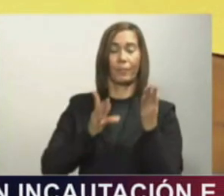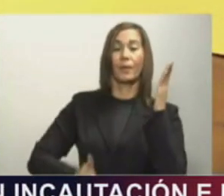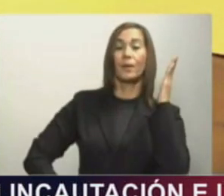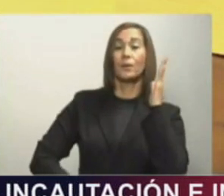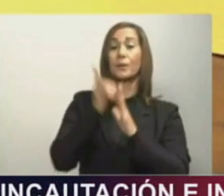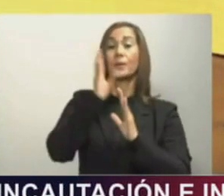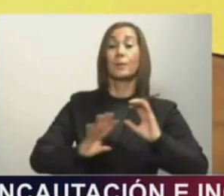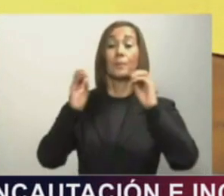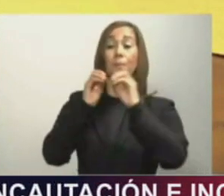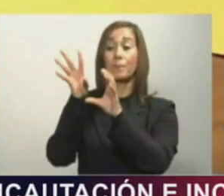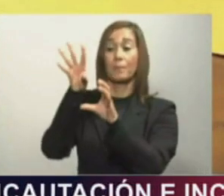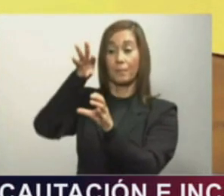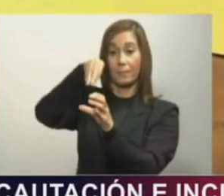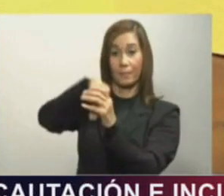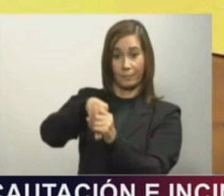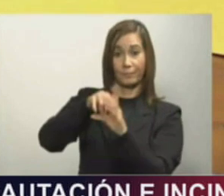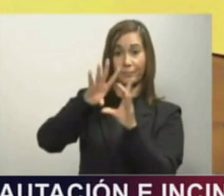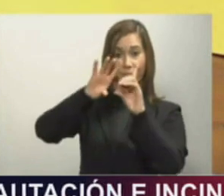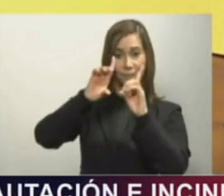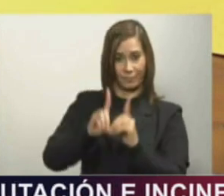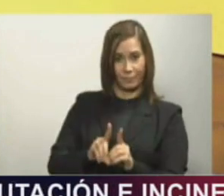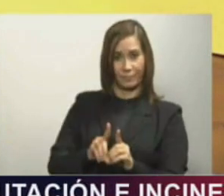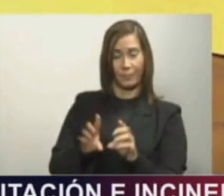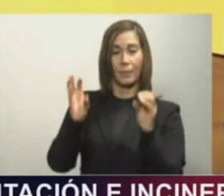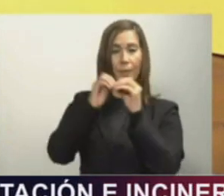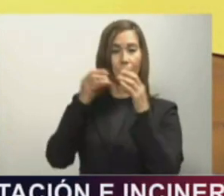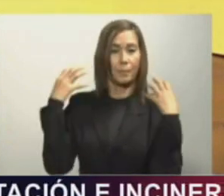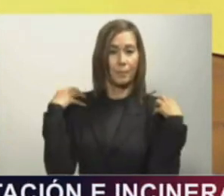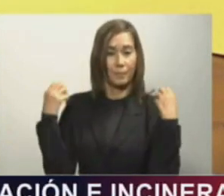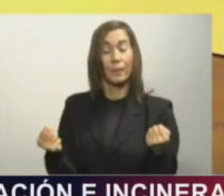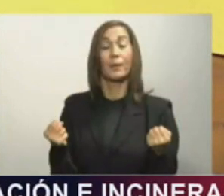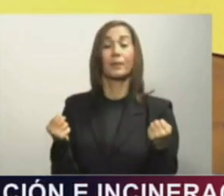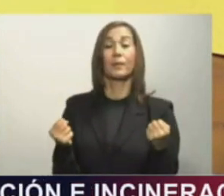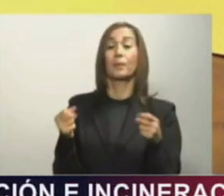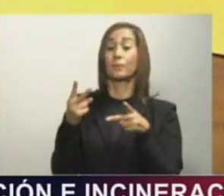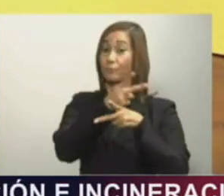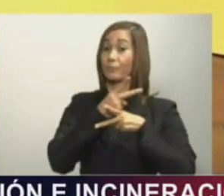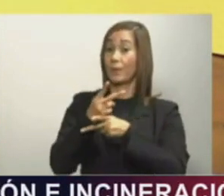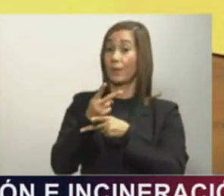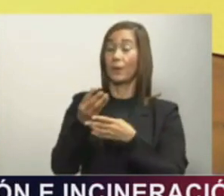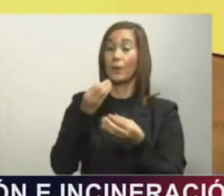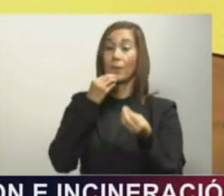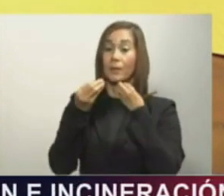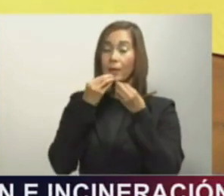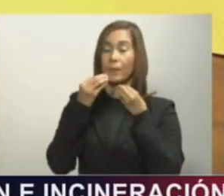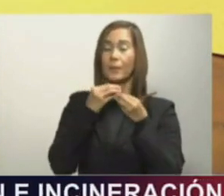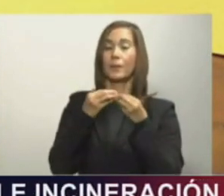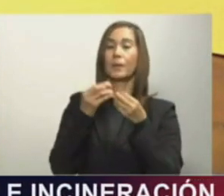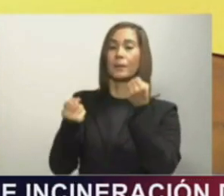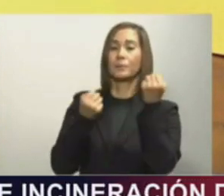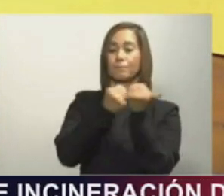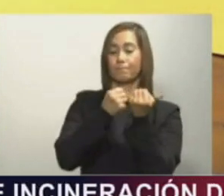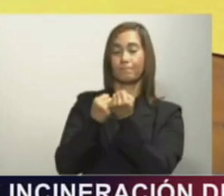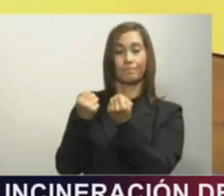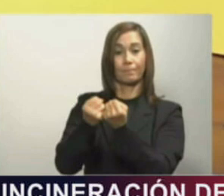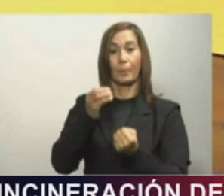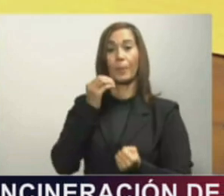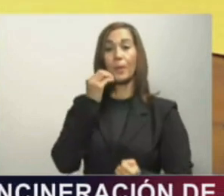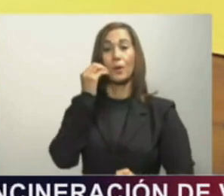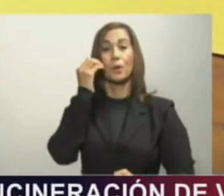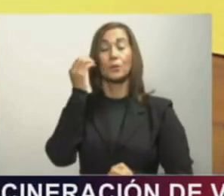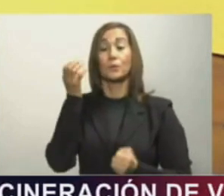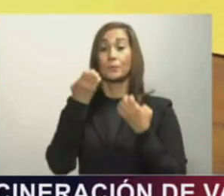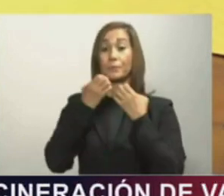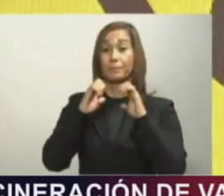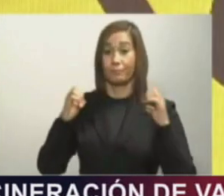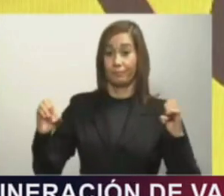inclusión educativa, es más salud, más seguridad alimentaria y apoyo a los hogares en situaciones de emergencia.